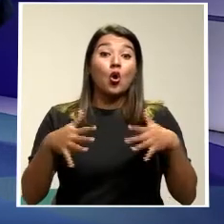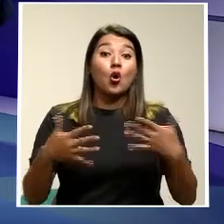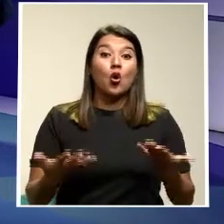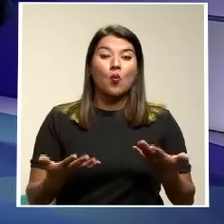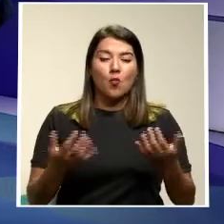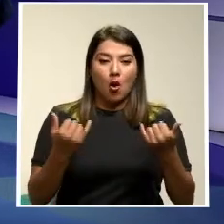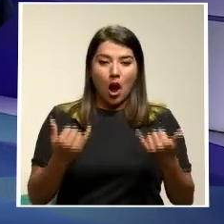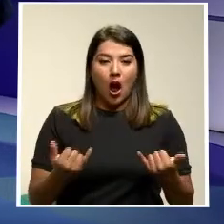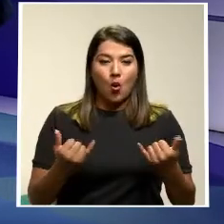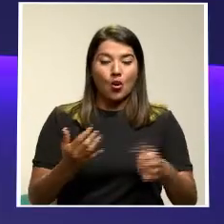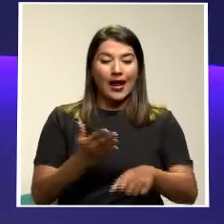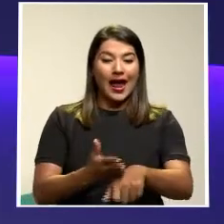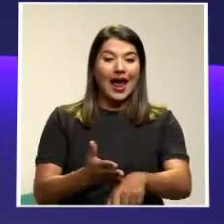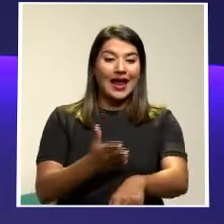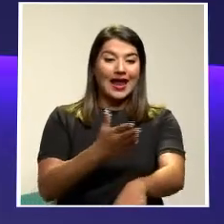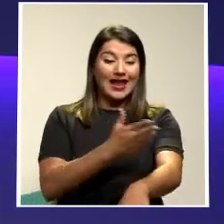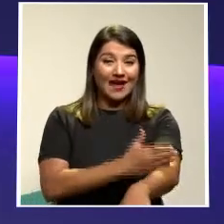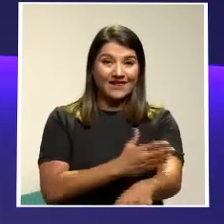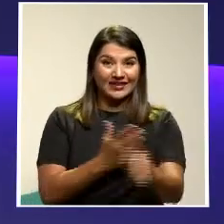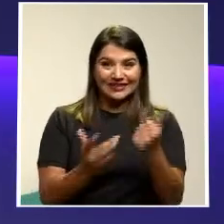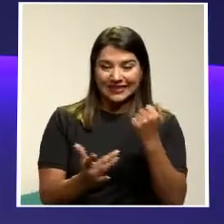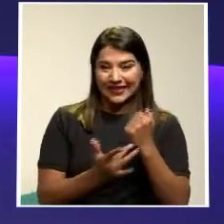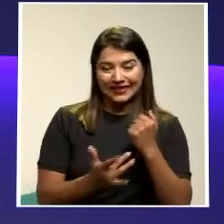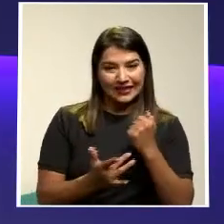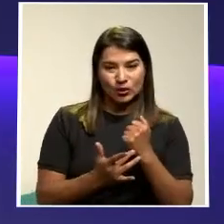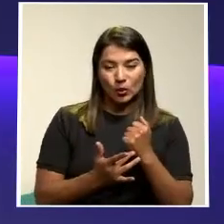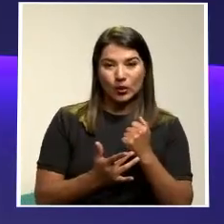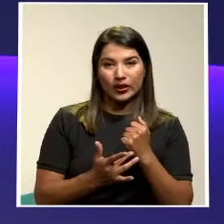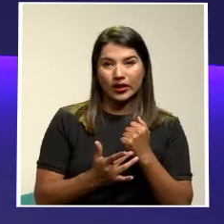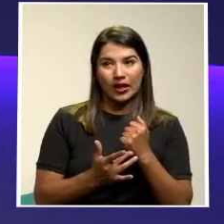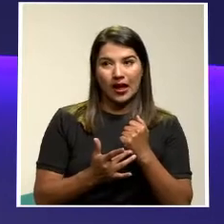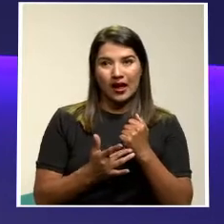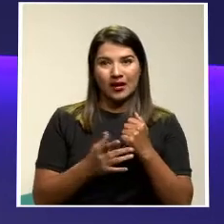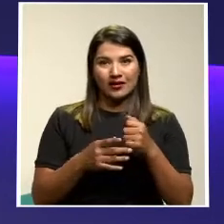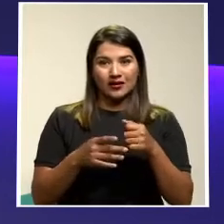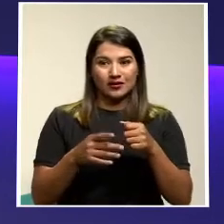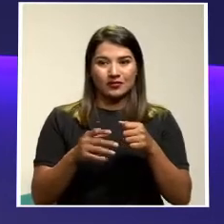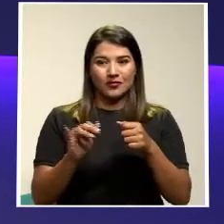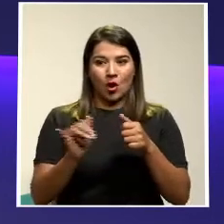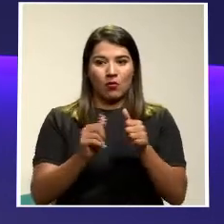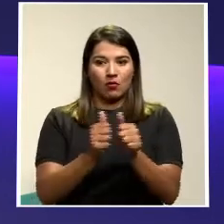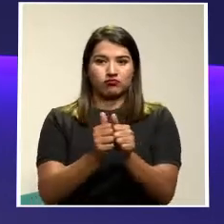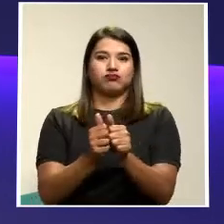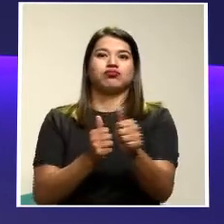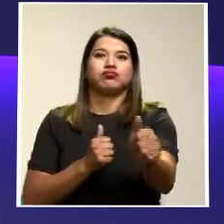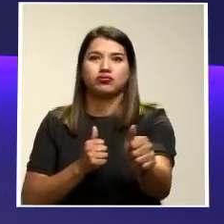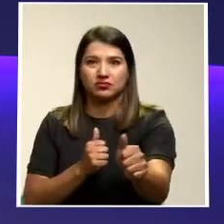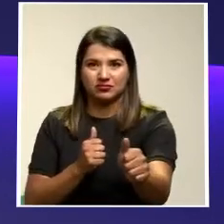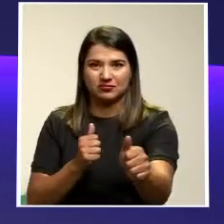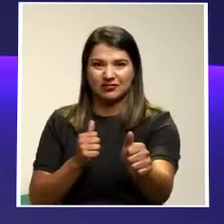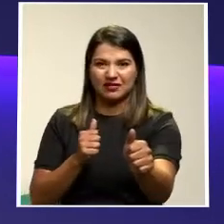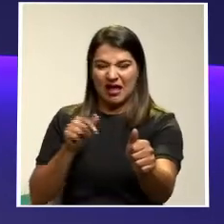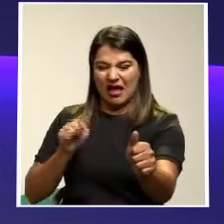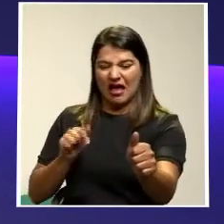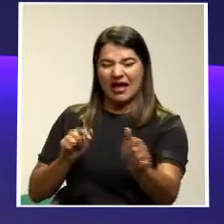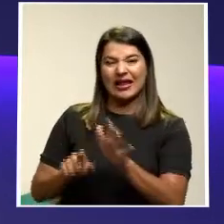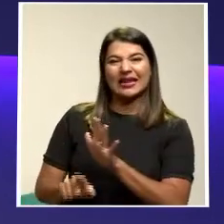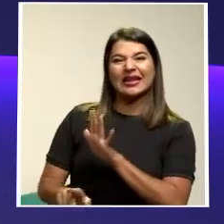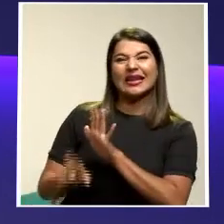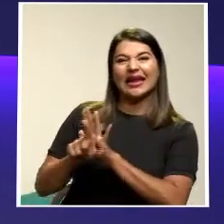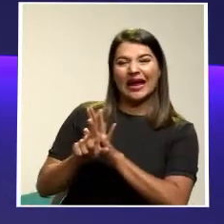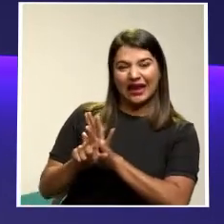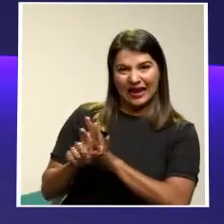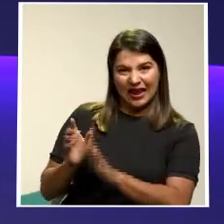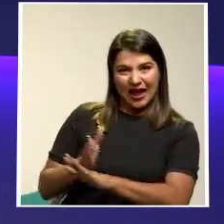tecnología Le lleva Kilómetros A la legalidad Al desarrollo jurídico Es decir La tecnología se